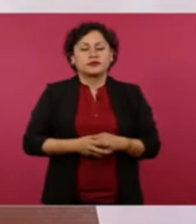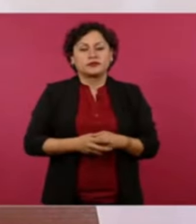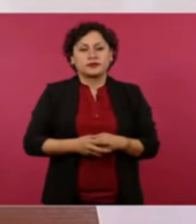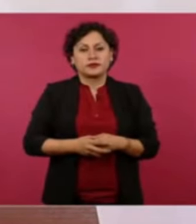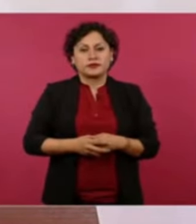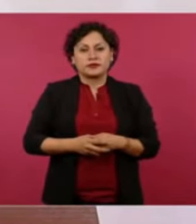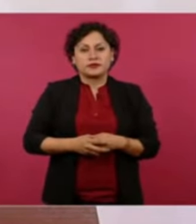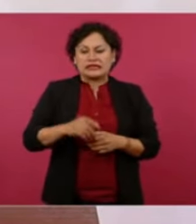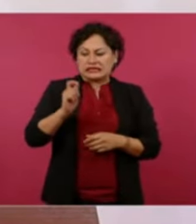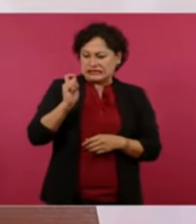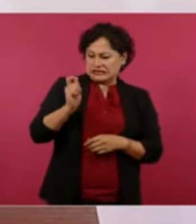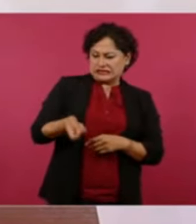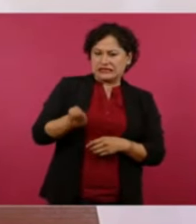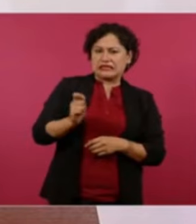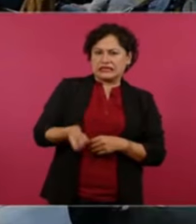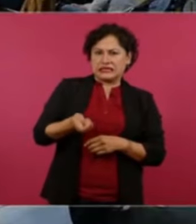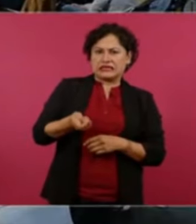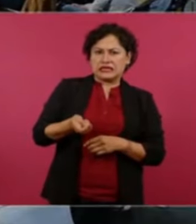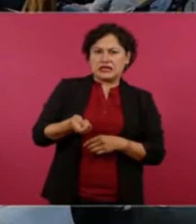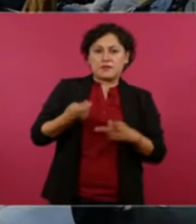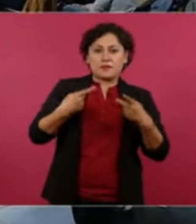la defensa de los pobres